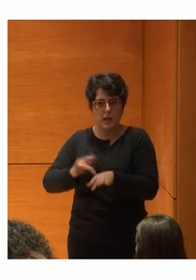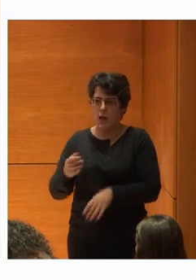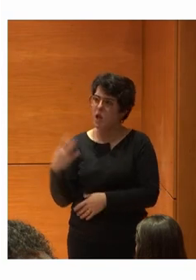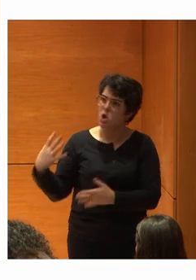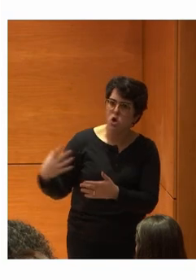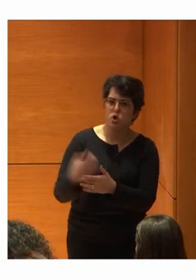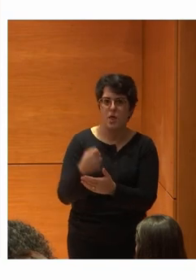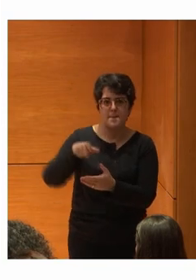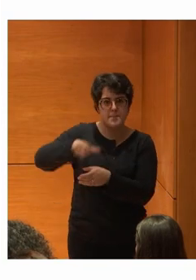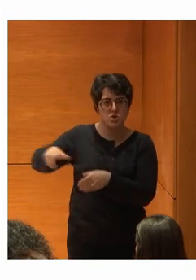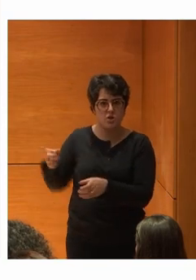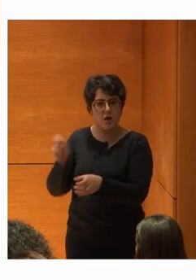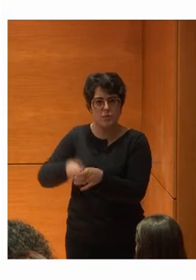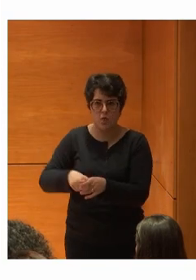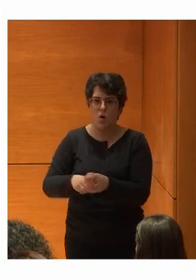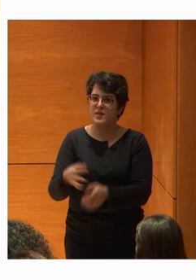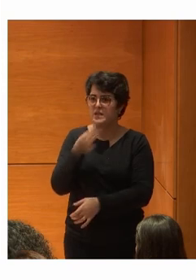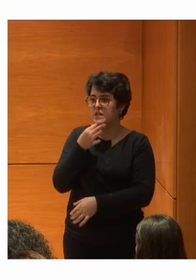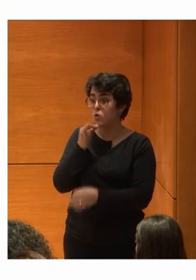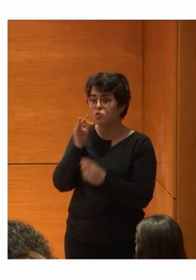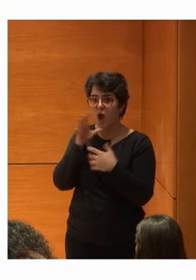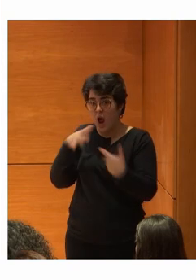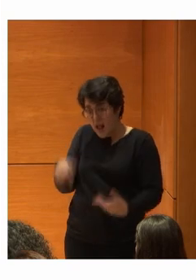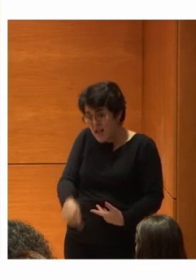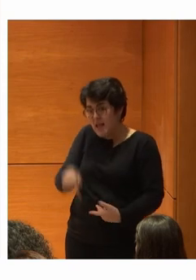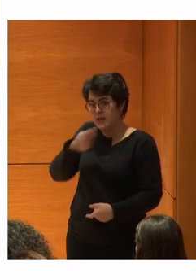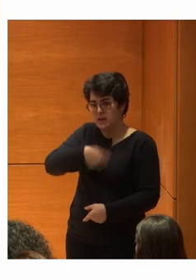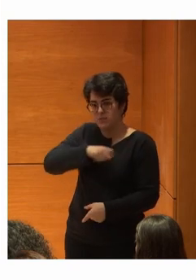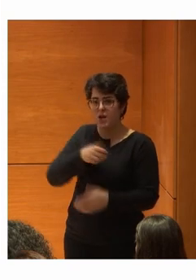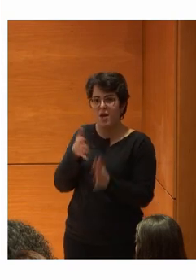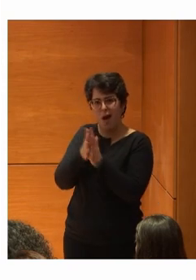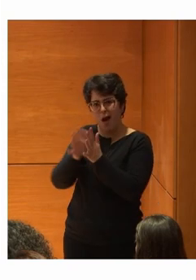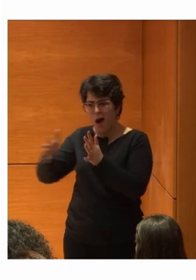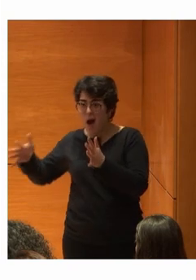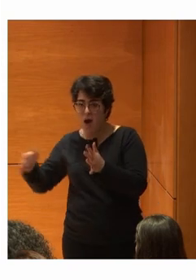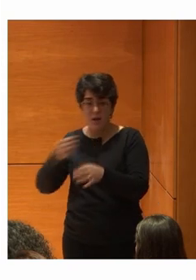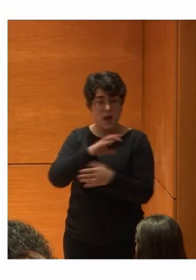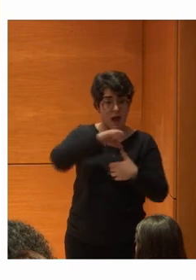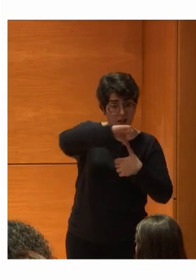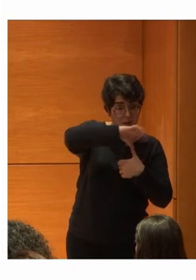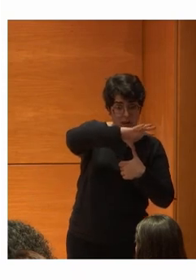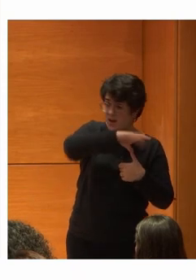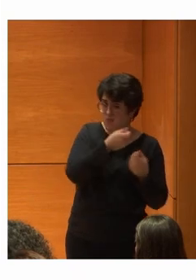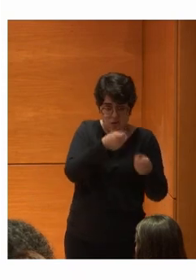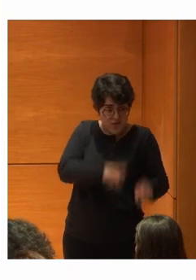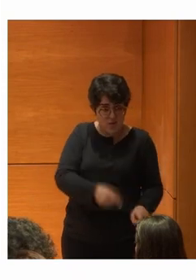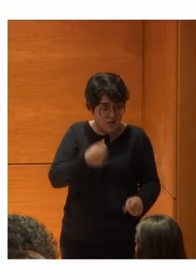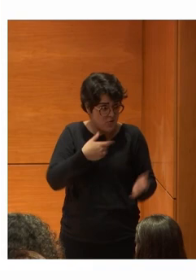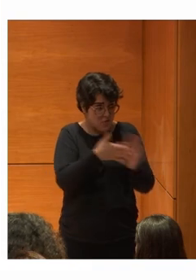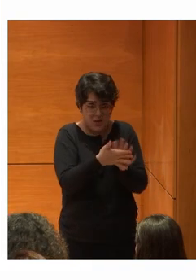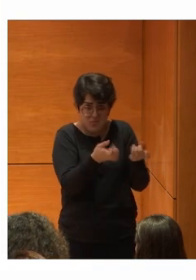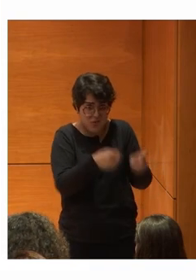en cuenta Todas las personas Ese argumento Que aquí en España Lo tengo que dar En latinoamericano No me hace falta Explicarme